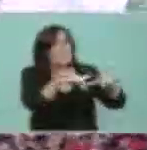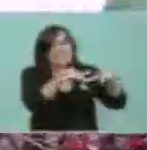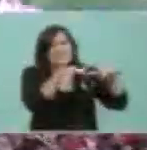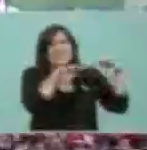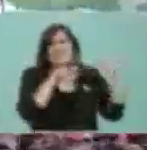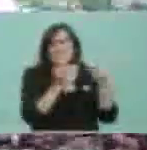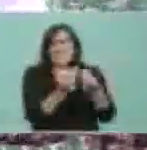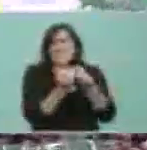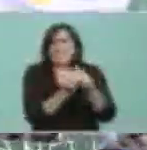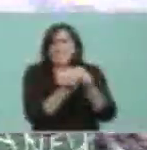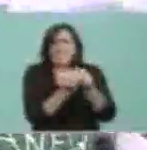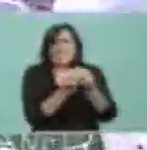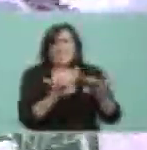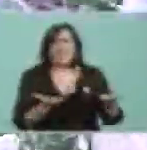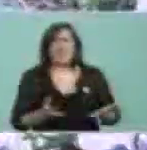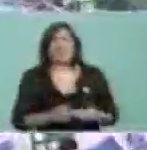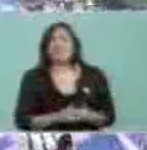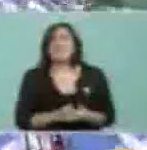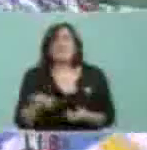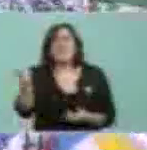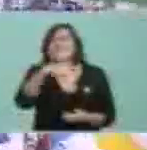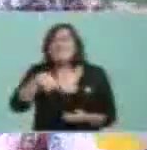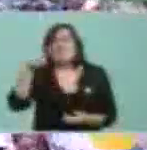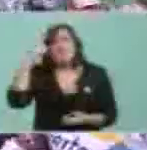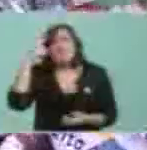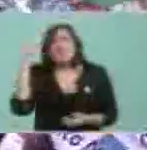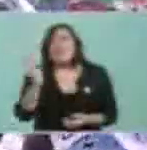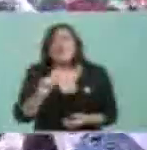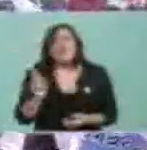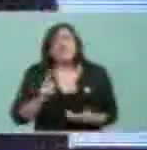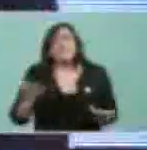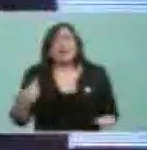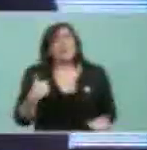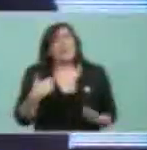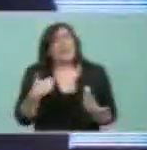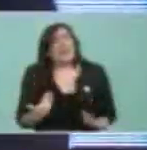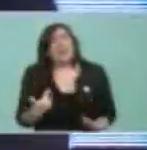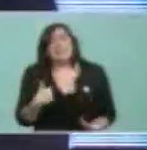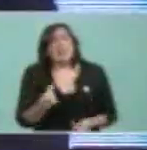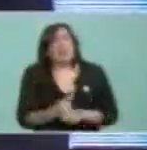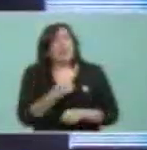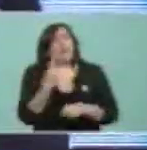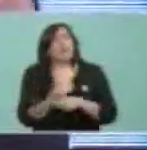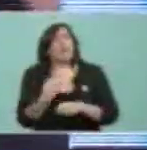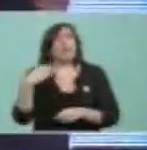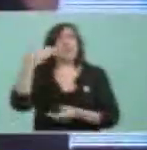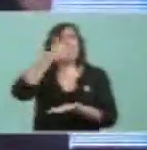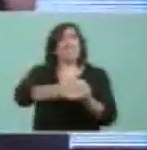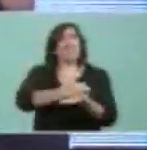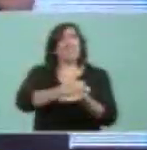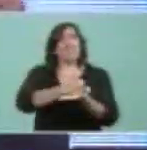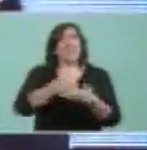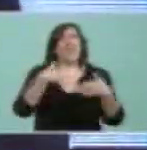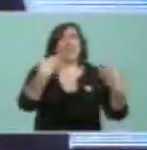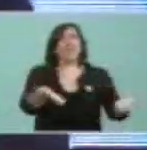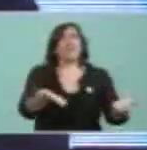no saben, no saben lo que lamento no poder hablar ahí. Ay,